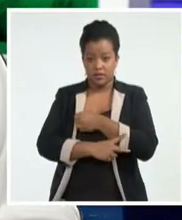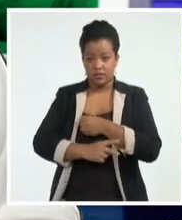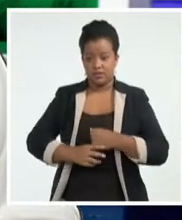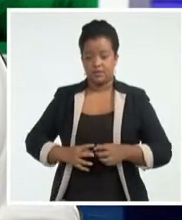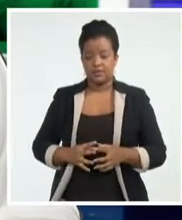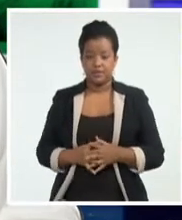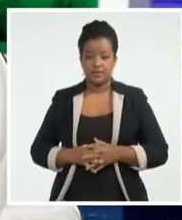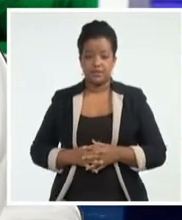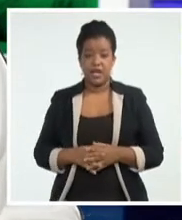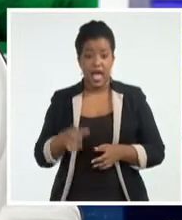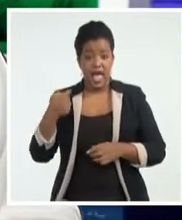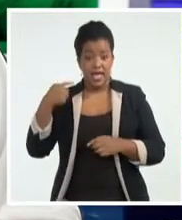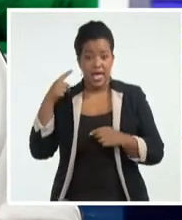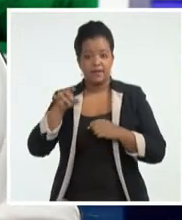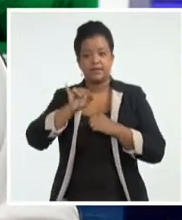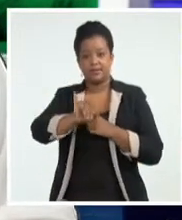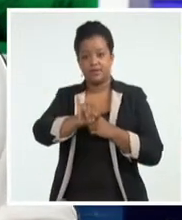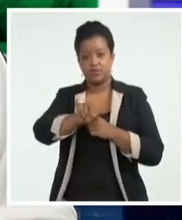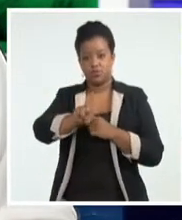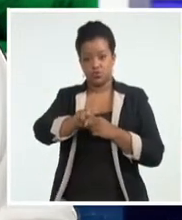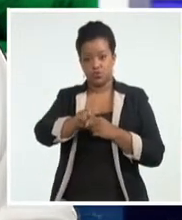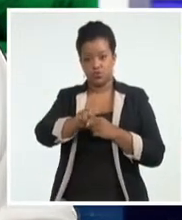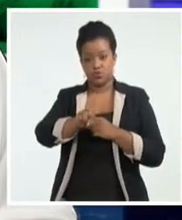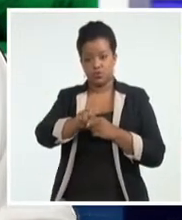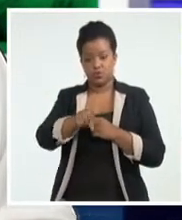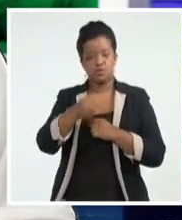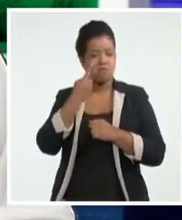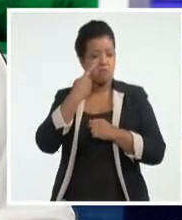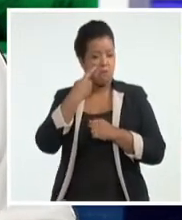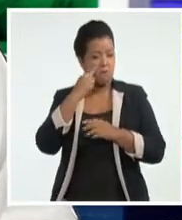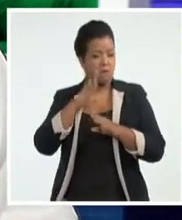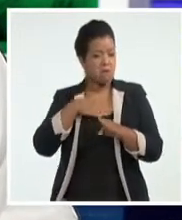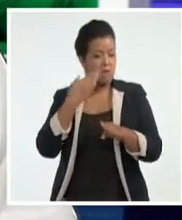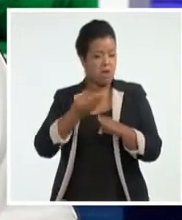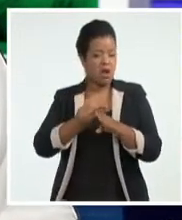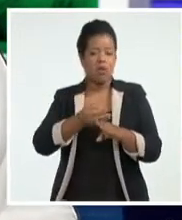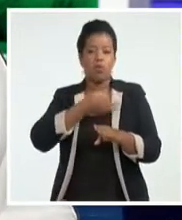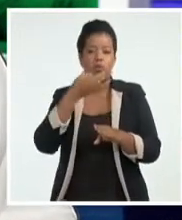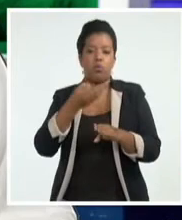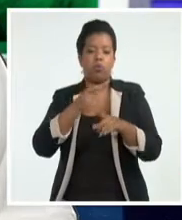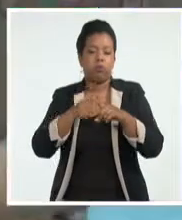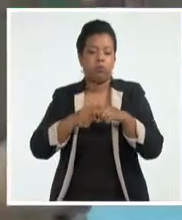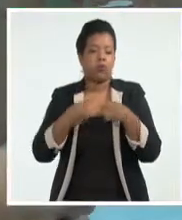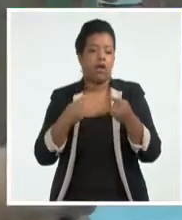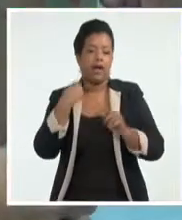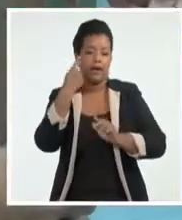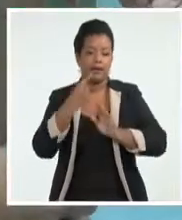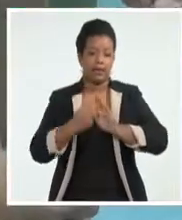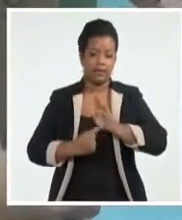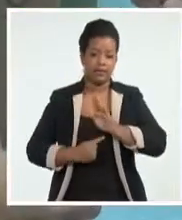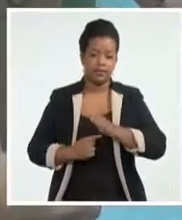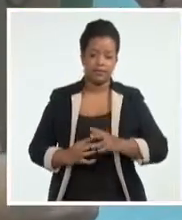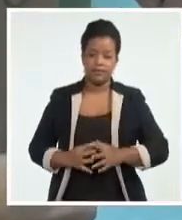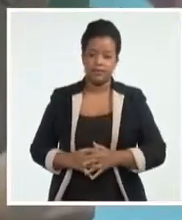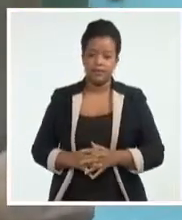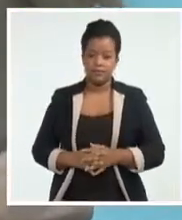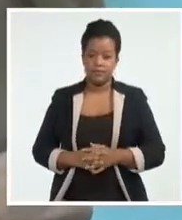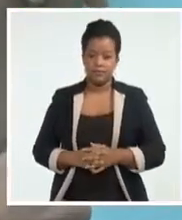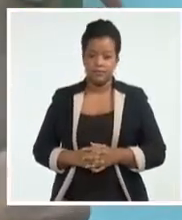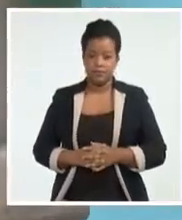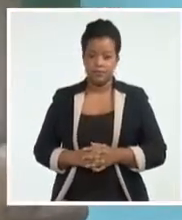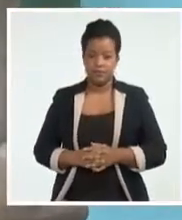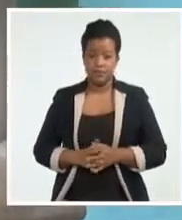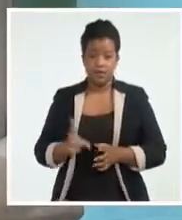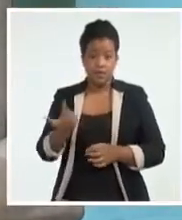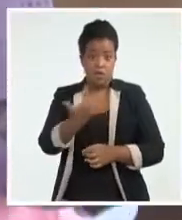Cuba ayer 61, que vamos a ver más adelante sus particularidades. Aunque los ensayos clínicos para la